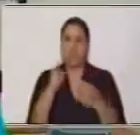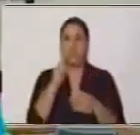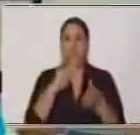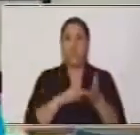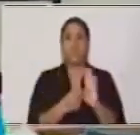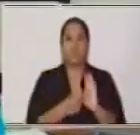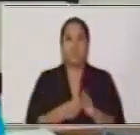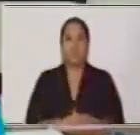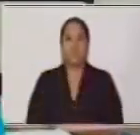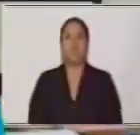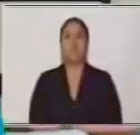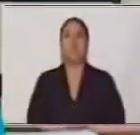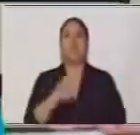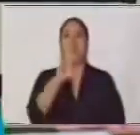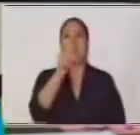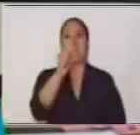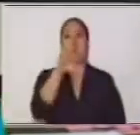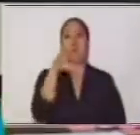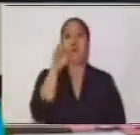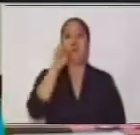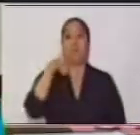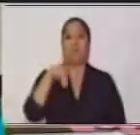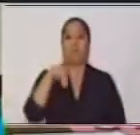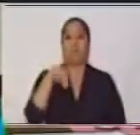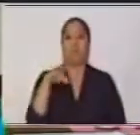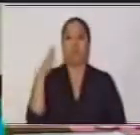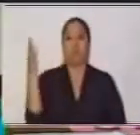si tú quieres, con nuestros números racionales.